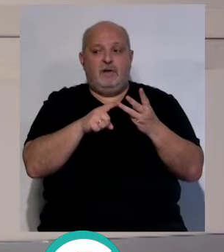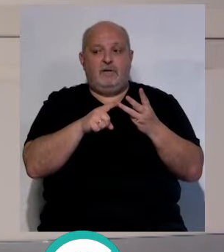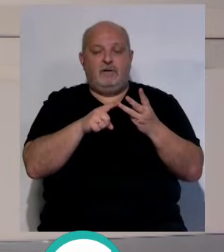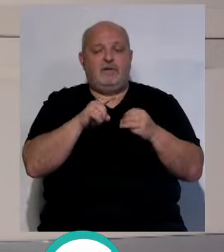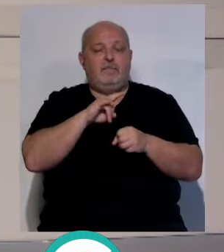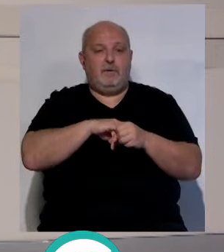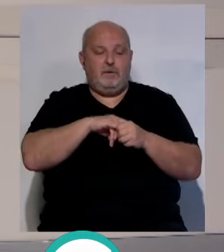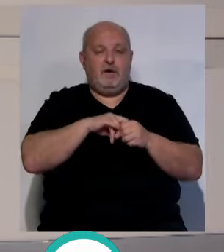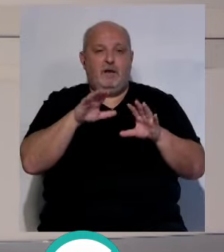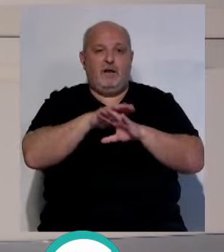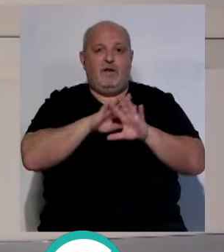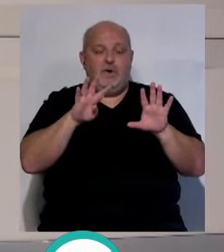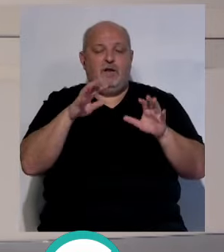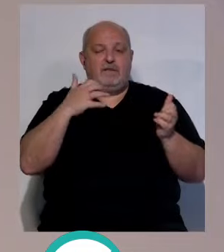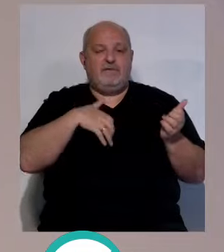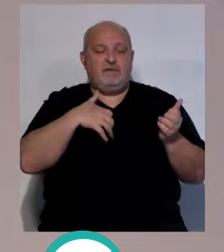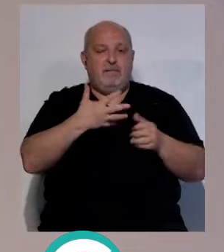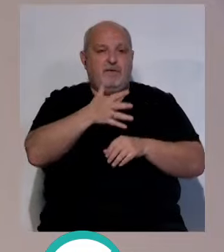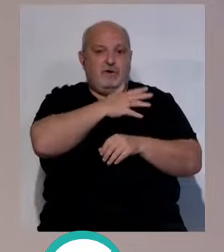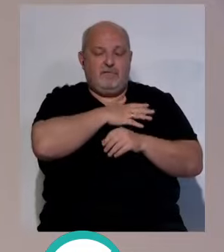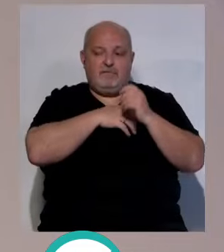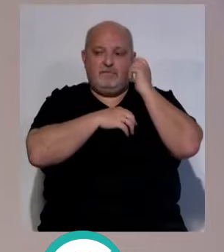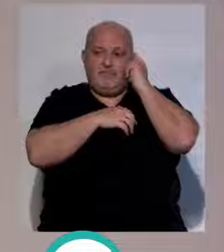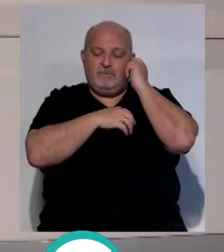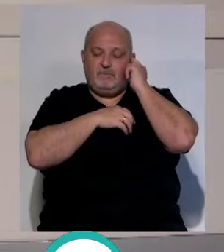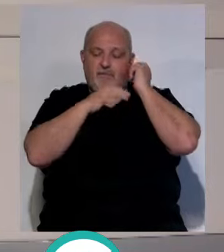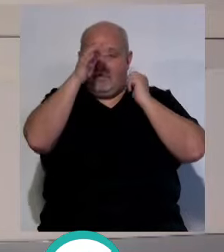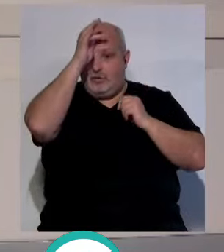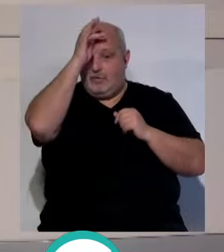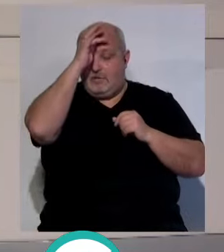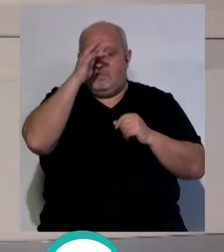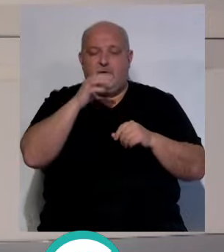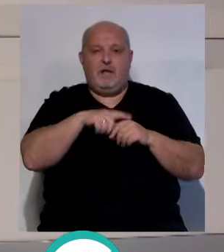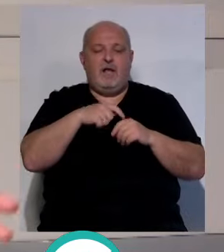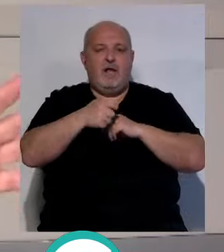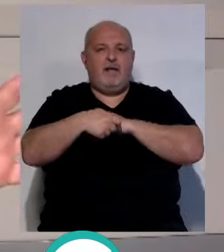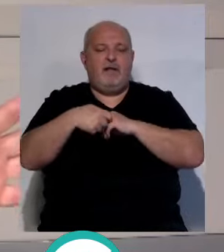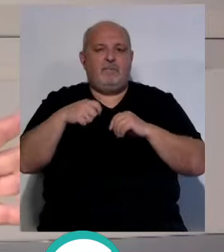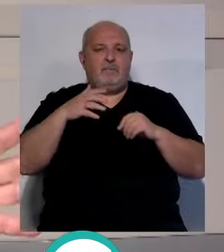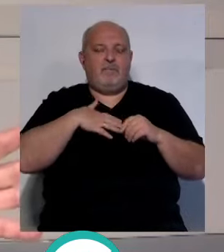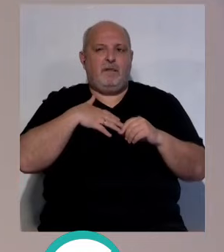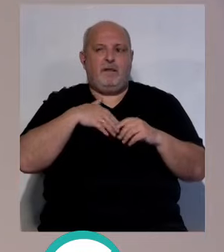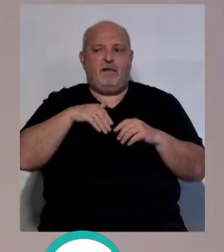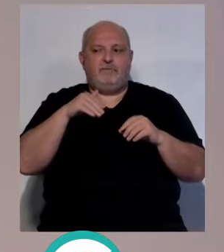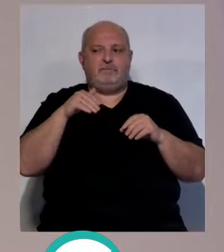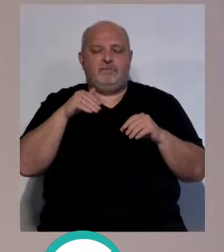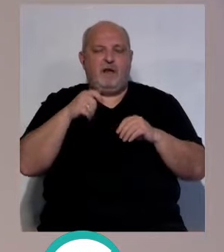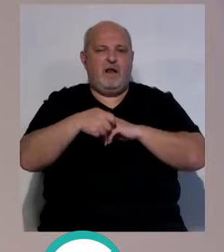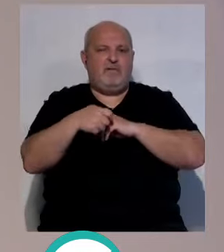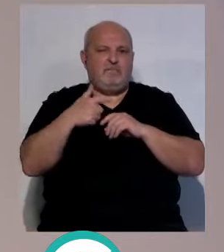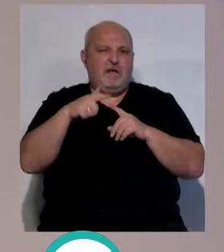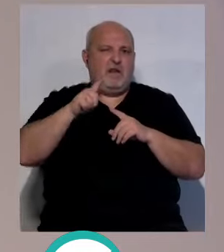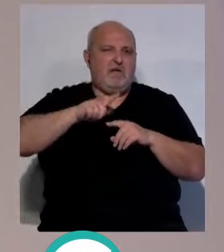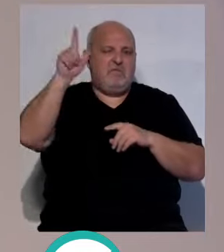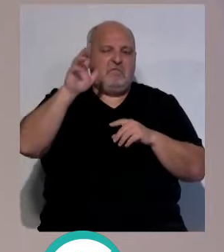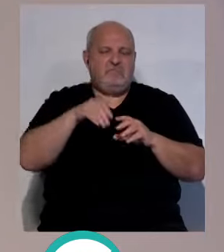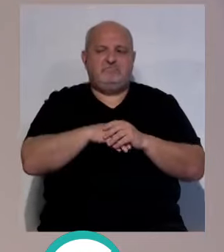El lunes a las 9 será el Sevilla-Mallorca. Bien. Y el domingo será a la vez Atlético. Bueno, a la vez... Pero a la vez está ya más lejos,